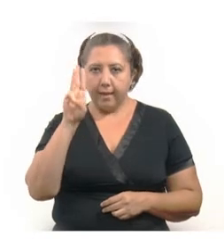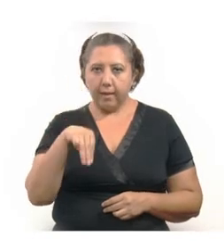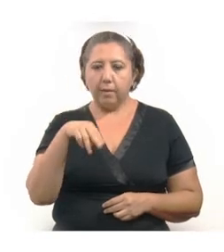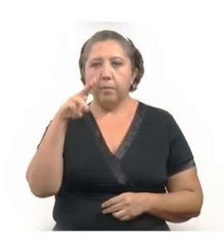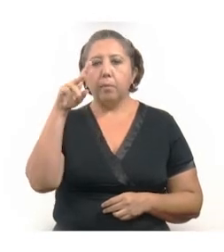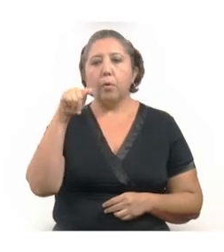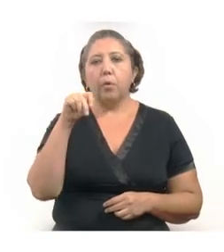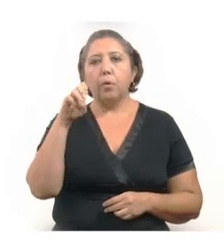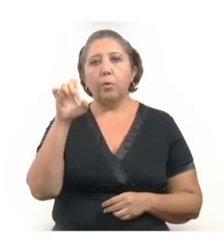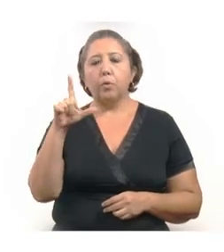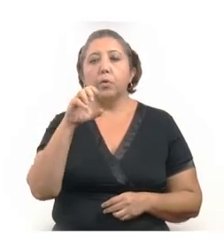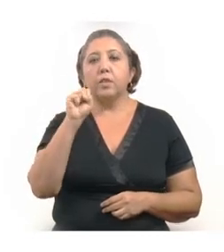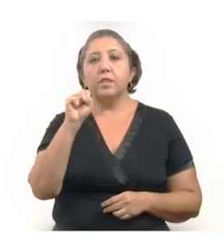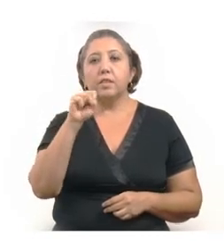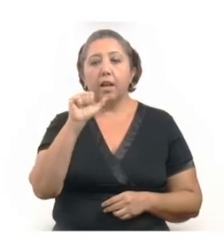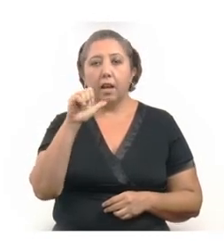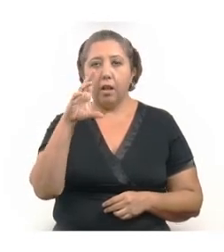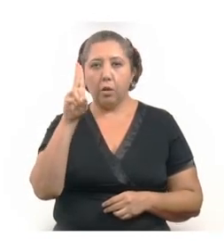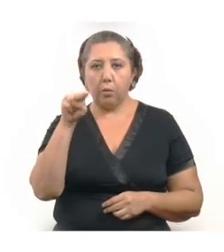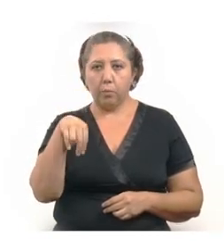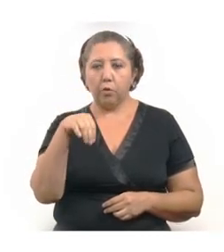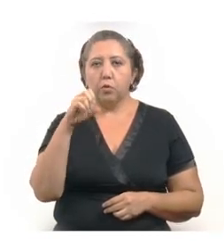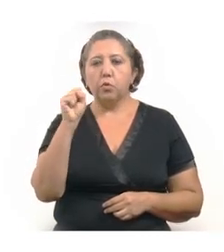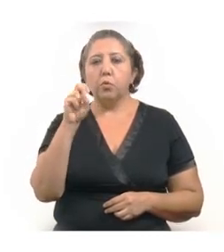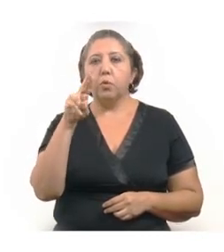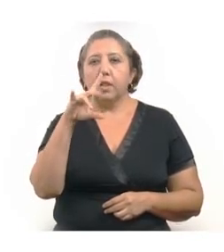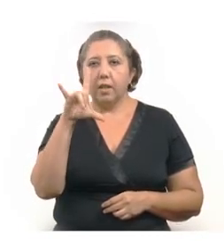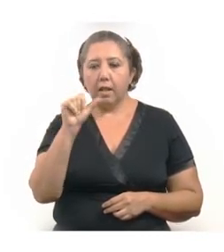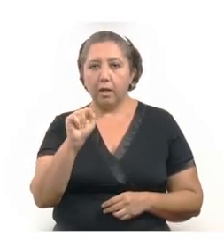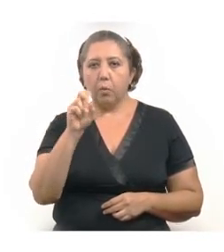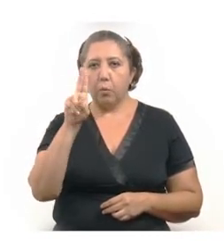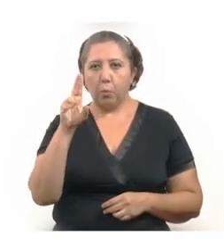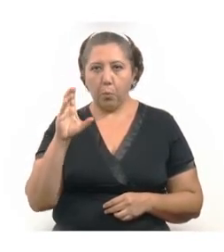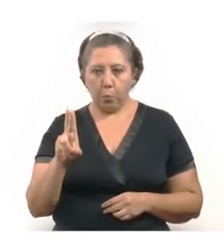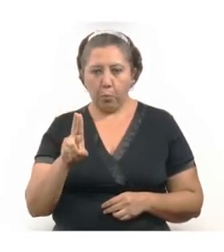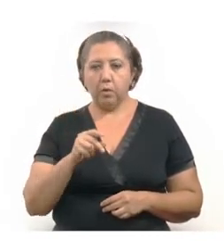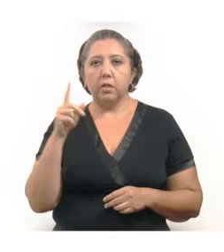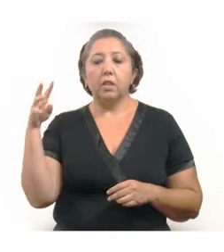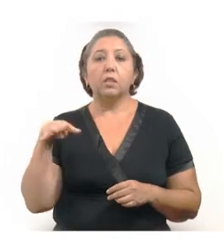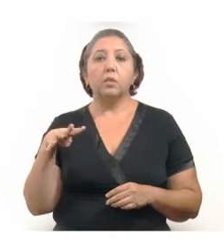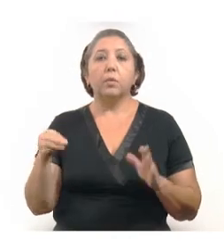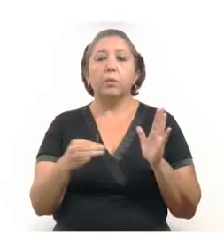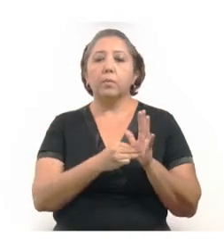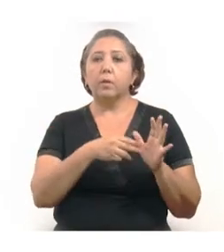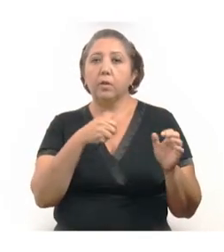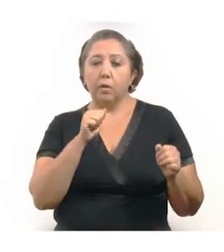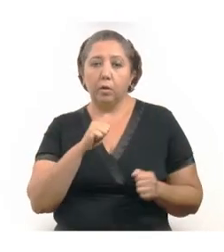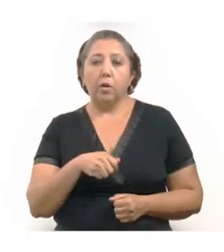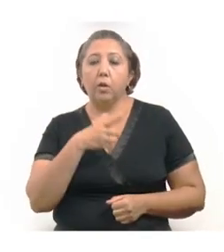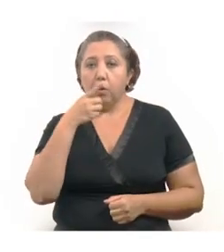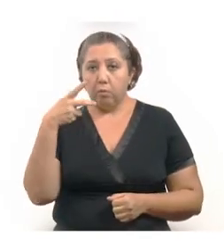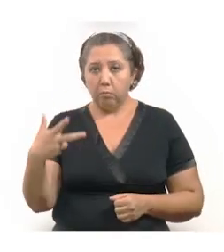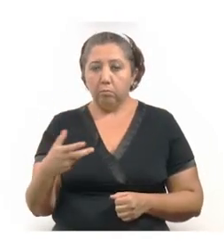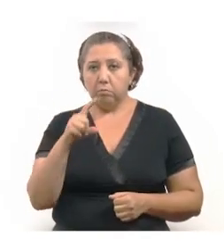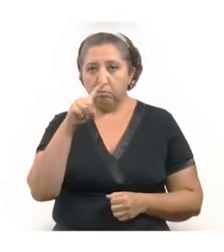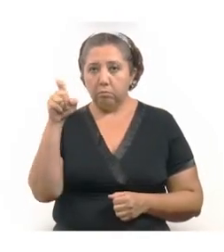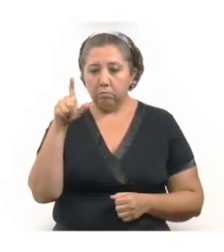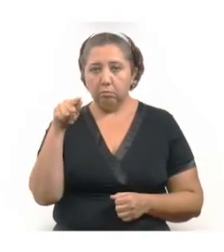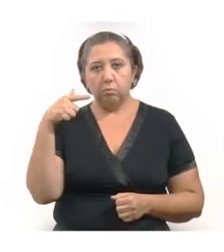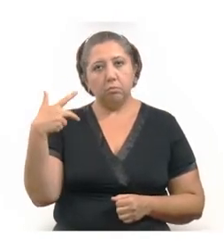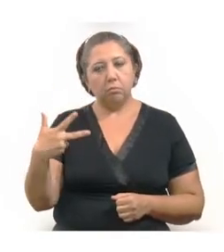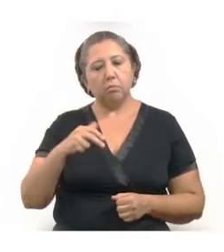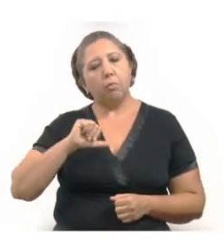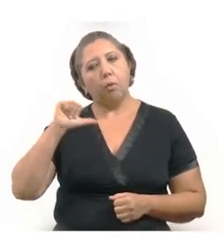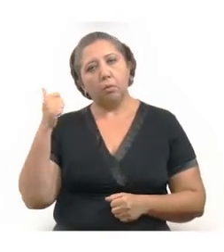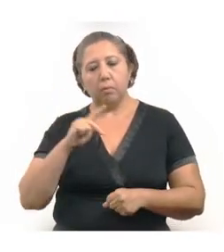Motul, Sacalum, Zúquilá y Ucú. De los 19,208 casos positivos, 178 son